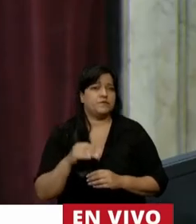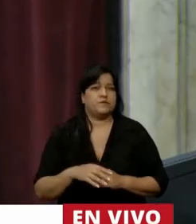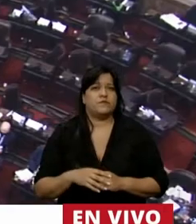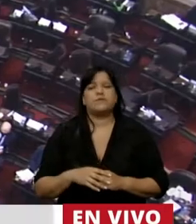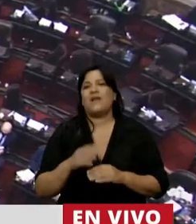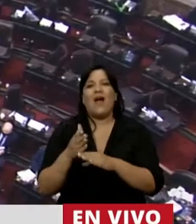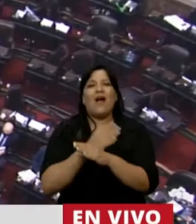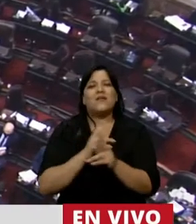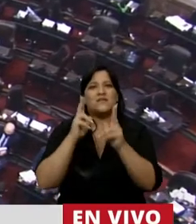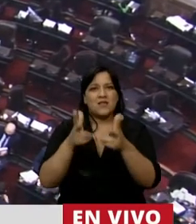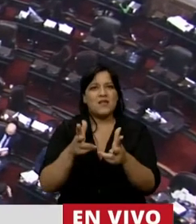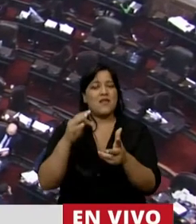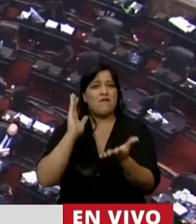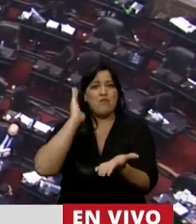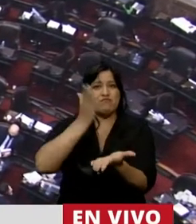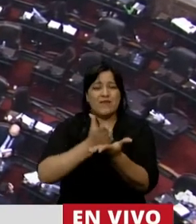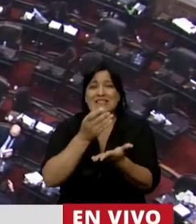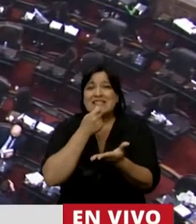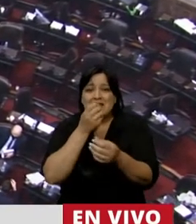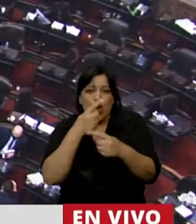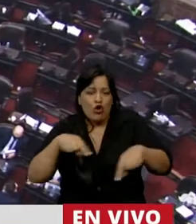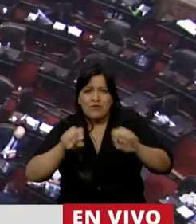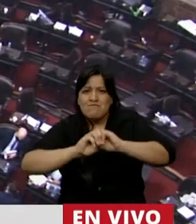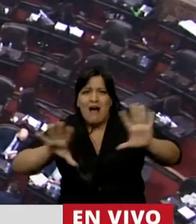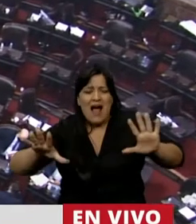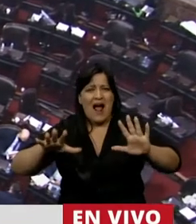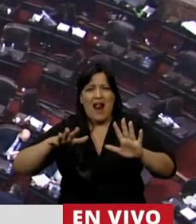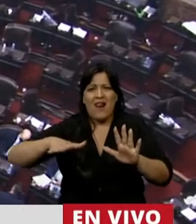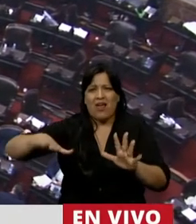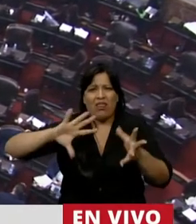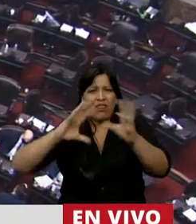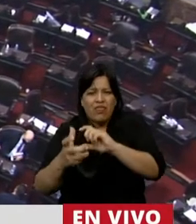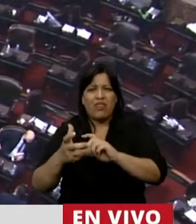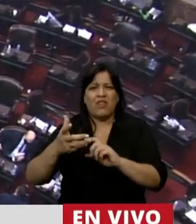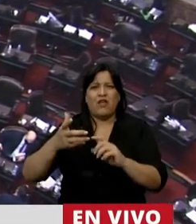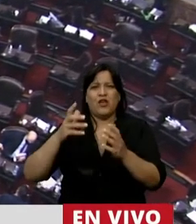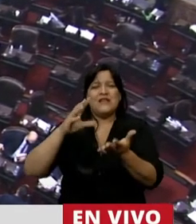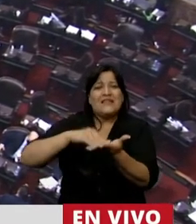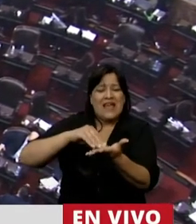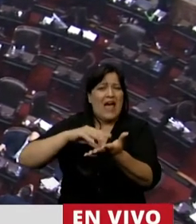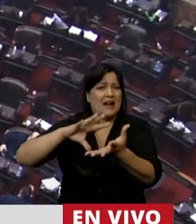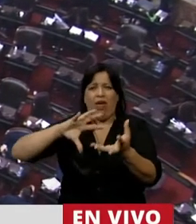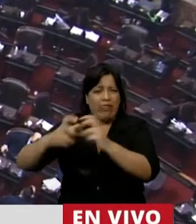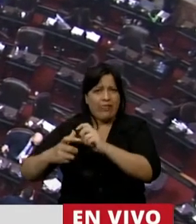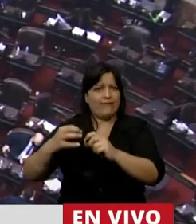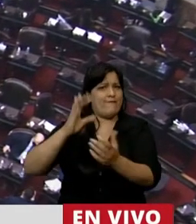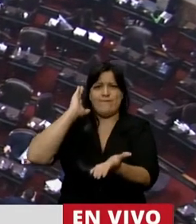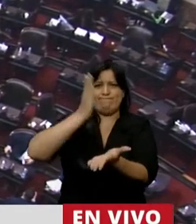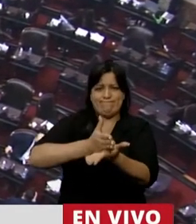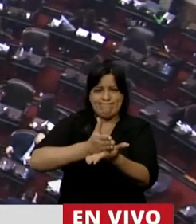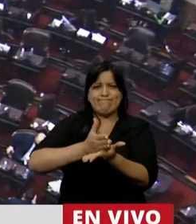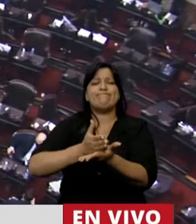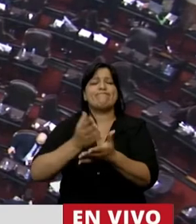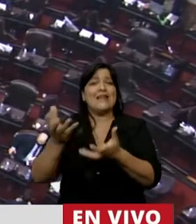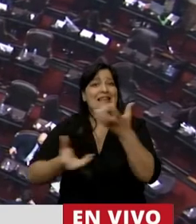Como decía, endurecer las penas por los delitos que atentan contra el patrimonio individual y o colectivo en materia de tierras afectadas. Por los incendios